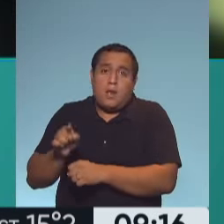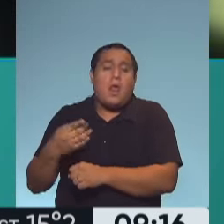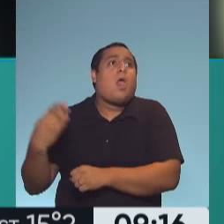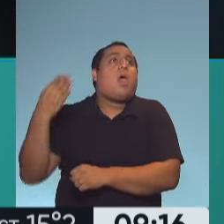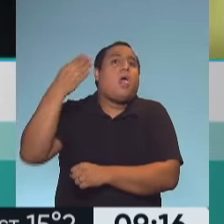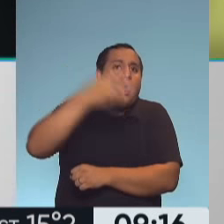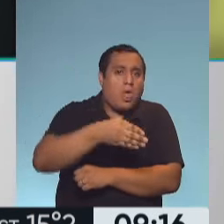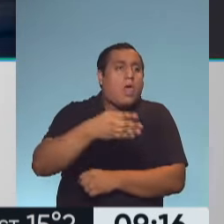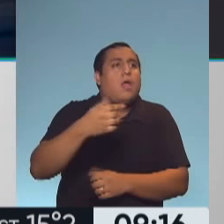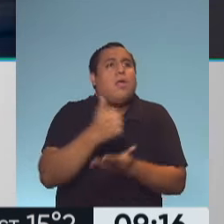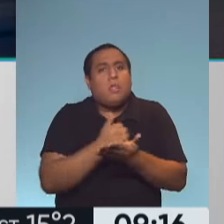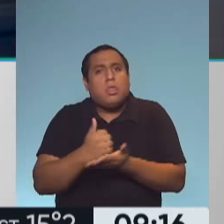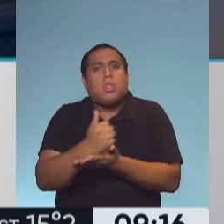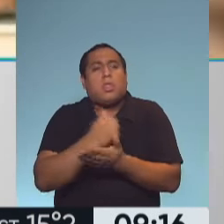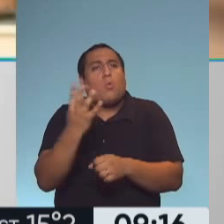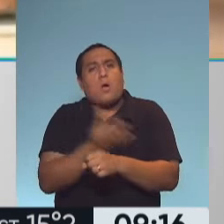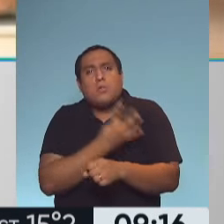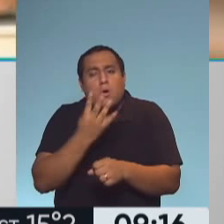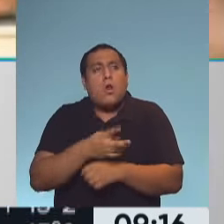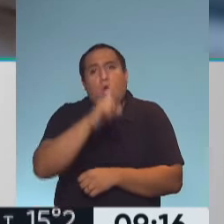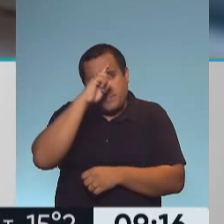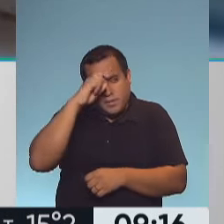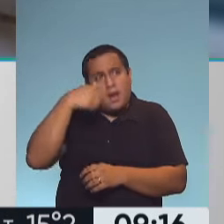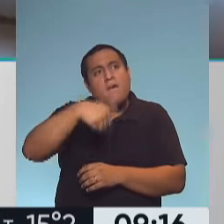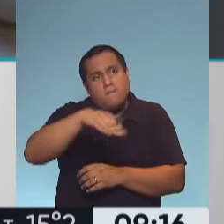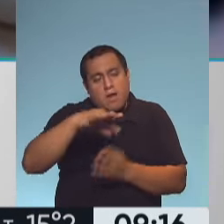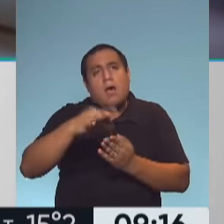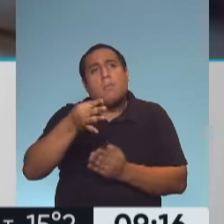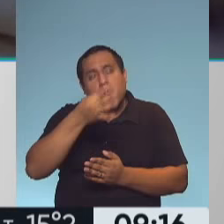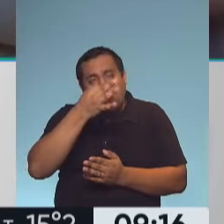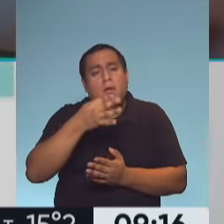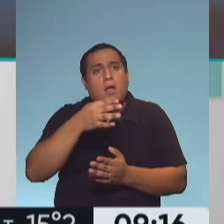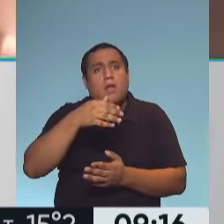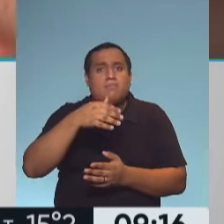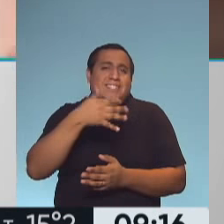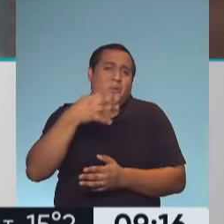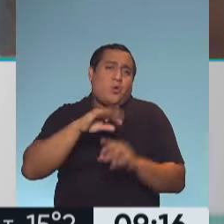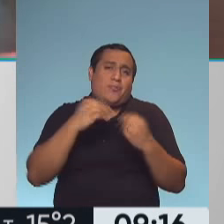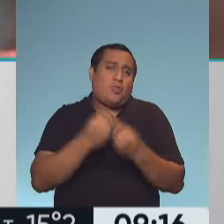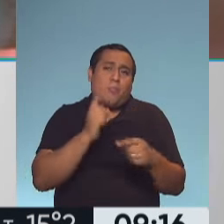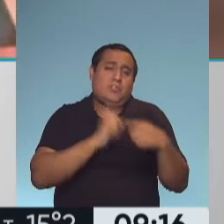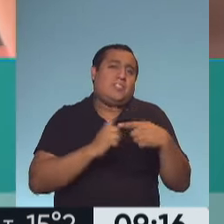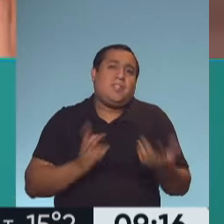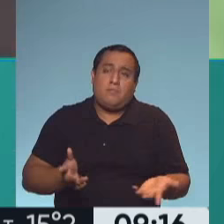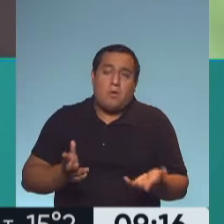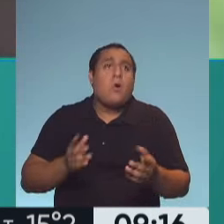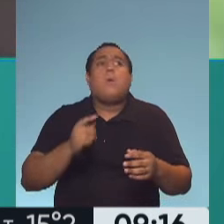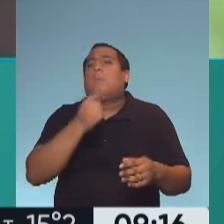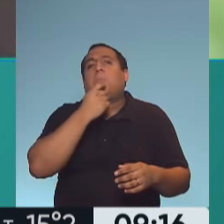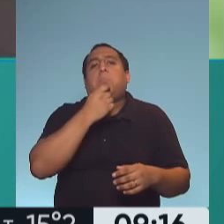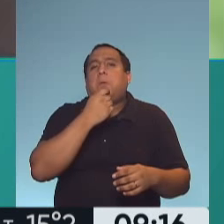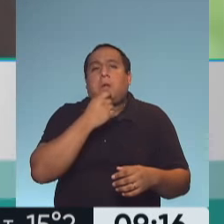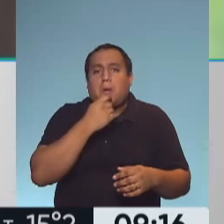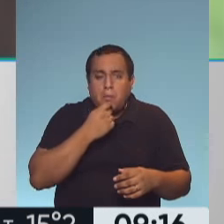personas esperando 4 horas en un hospital o que le hagan un test que va a dar positivo. Y si da negativo, igual como tiene un